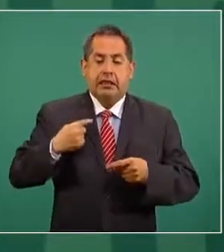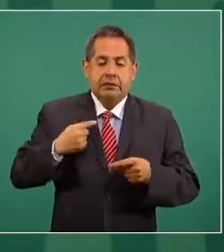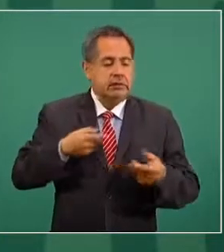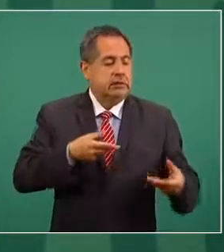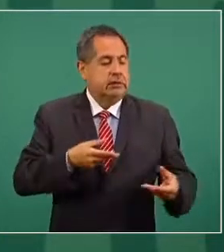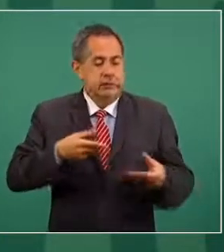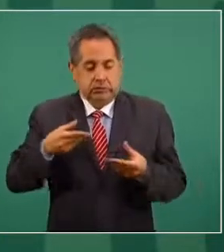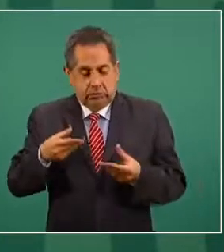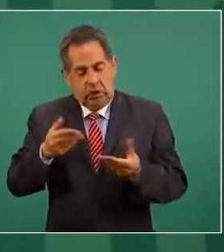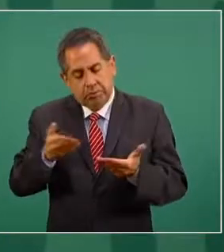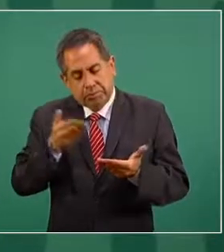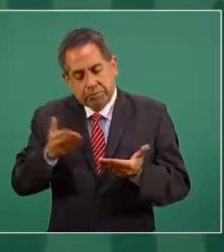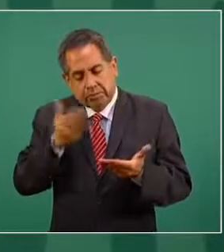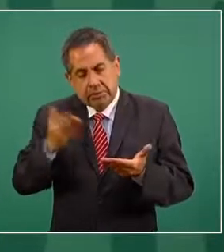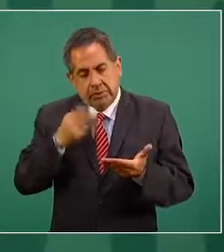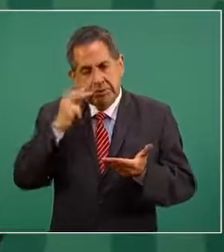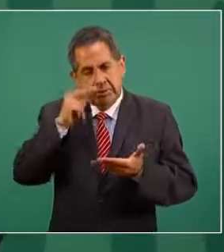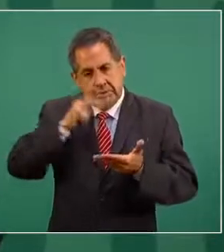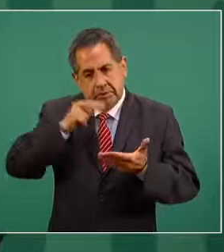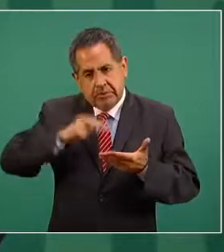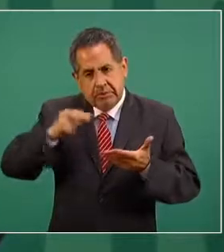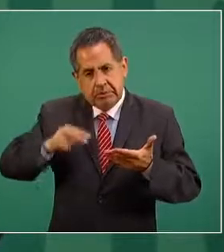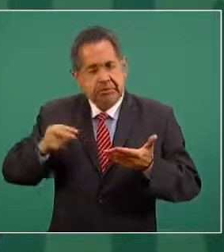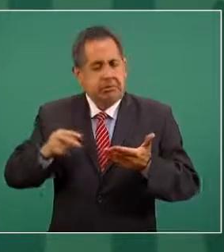antes los elementos que mandó